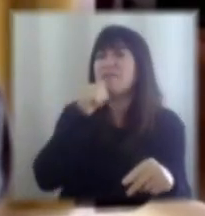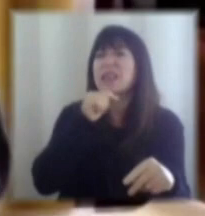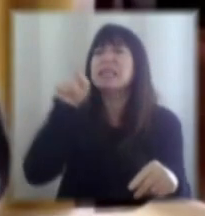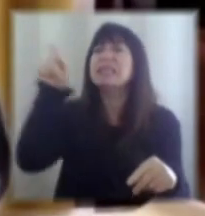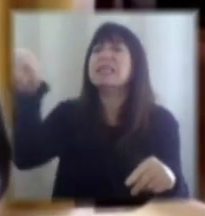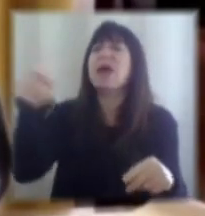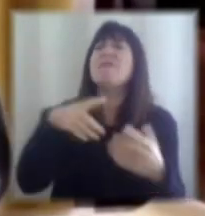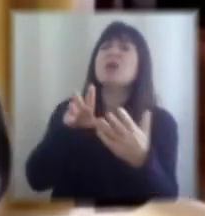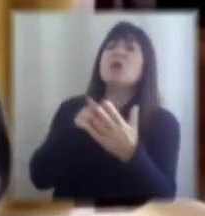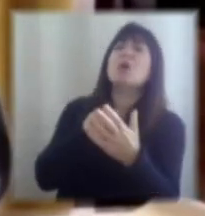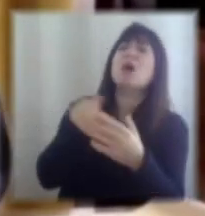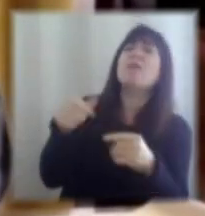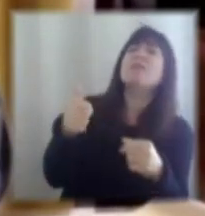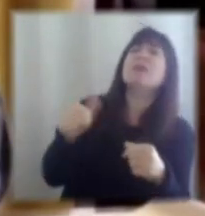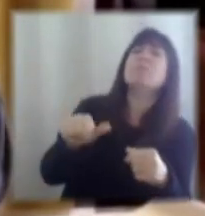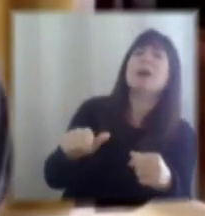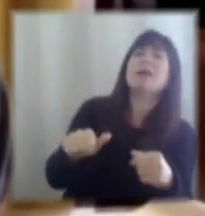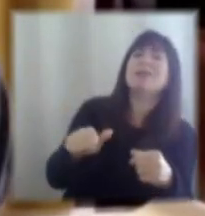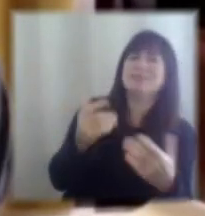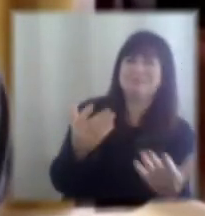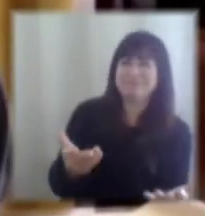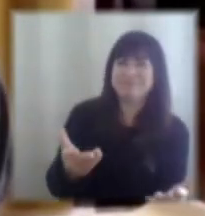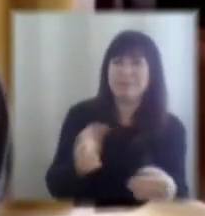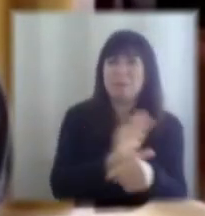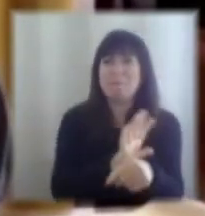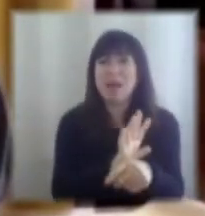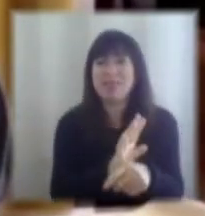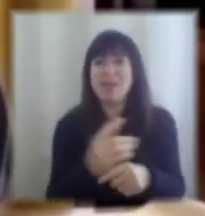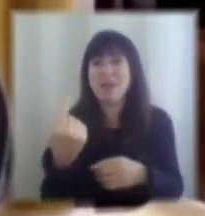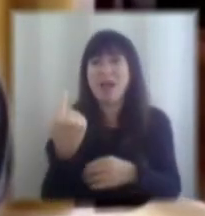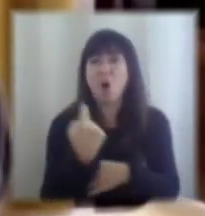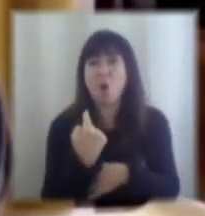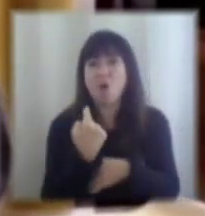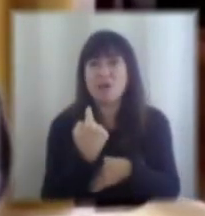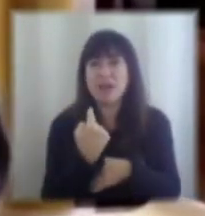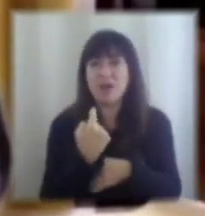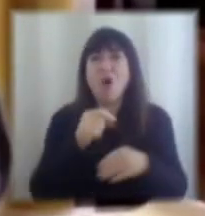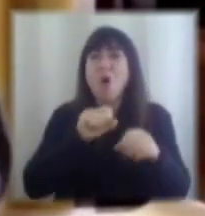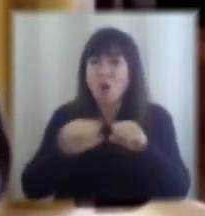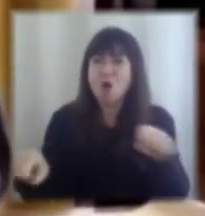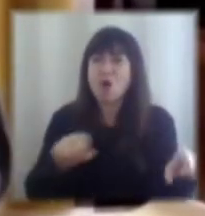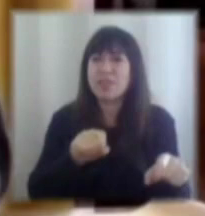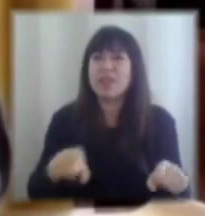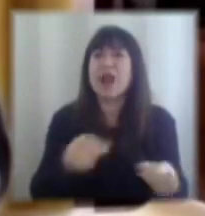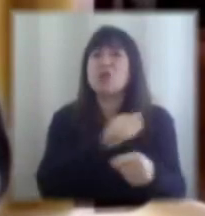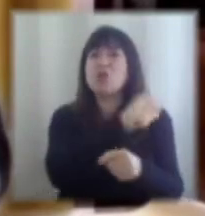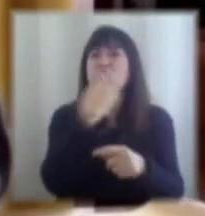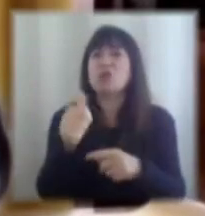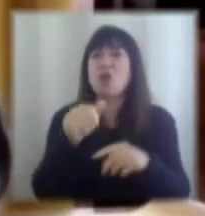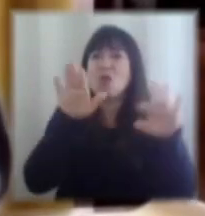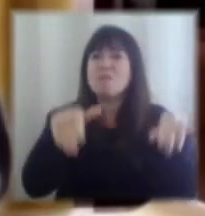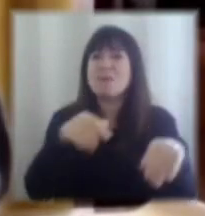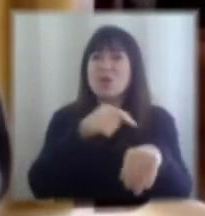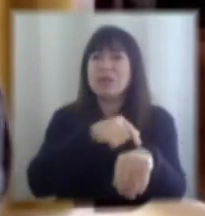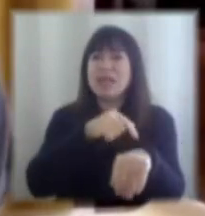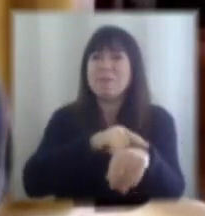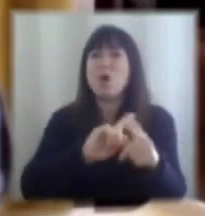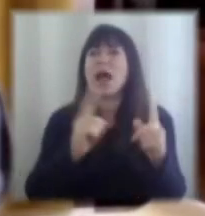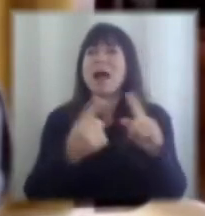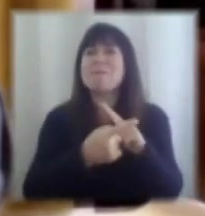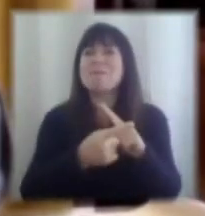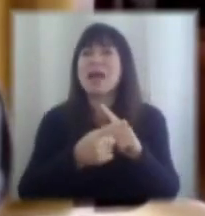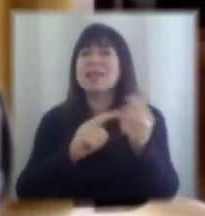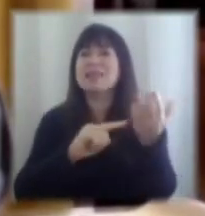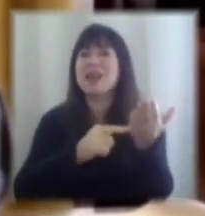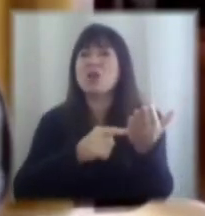ahí de coordinación y esta pandemia nos obligó lo que nos quedó otra que coordinarnos todos al mismo tiempo y cambiar de tecnología y subirnos